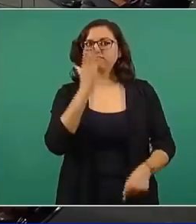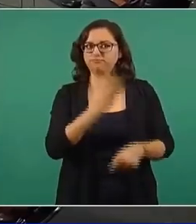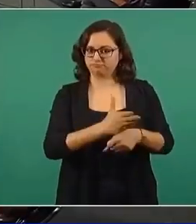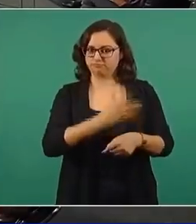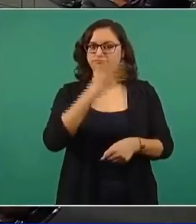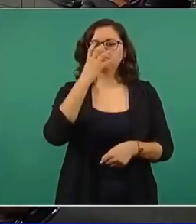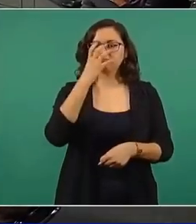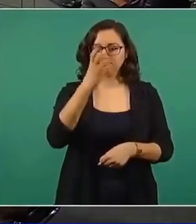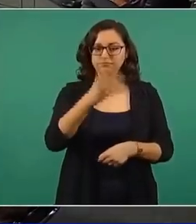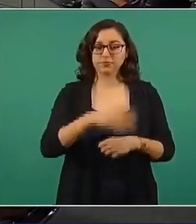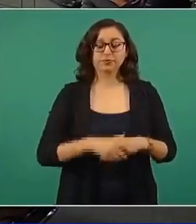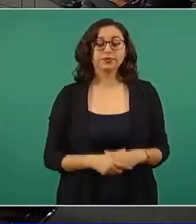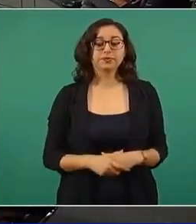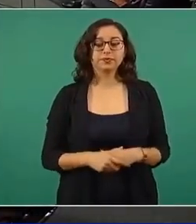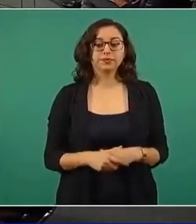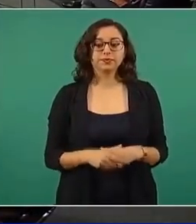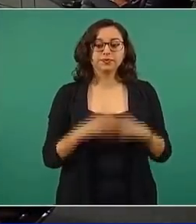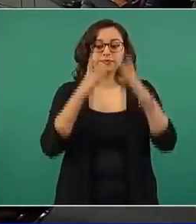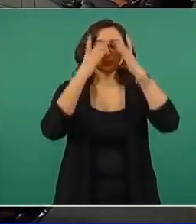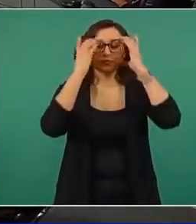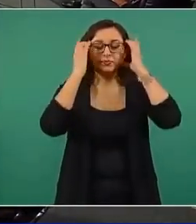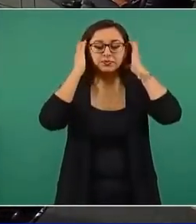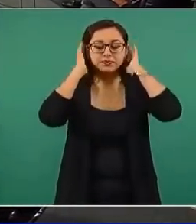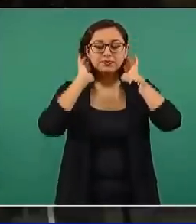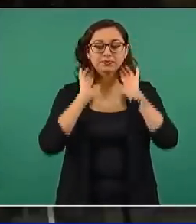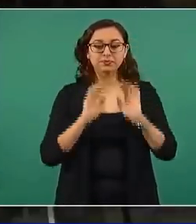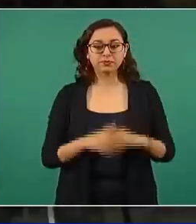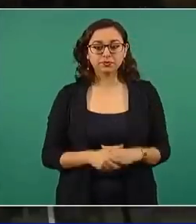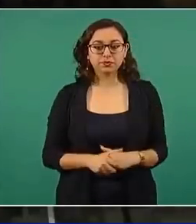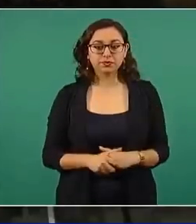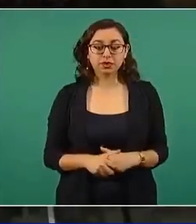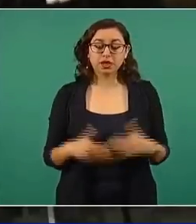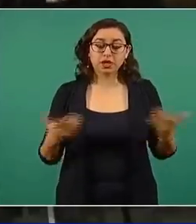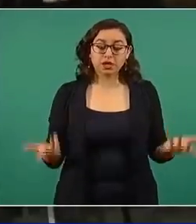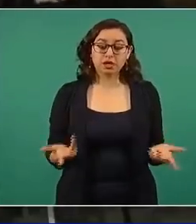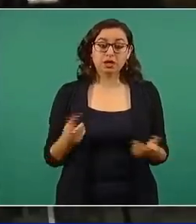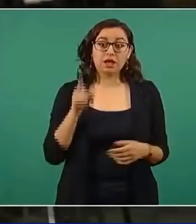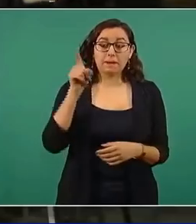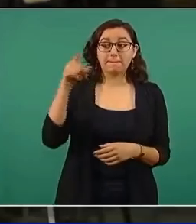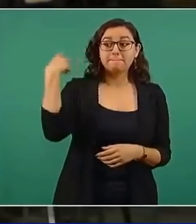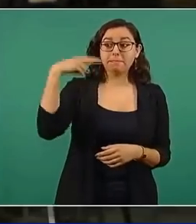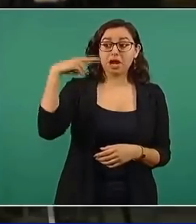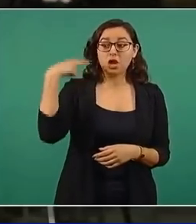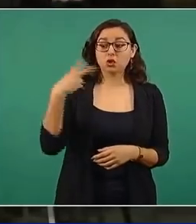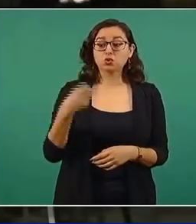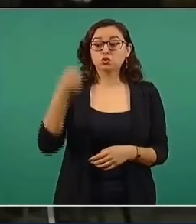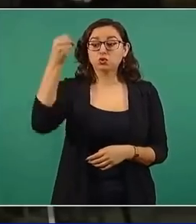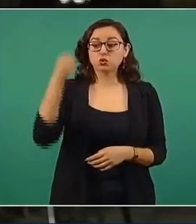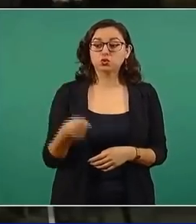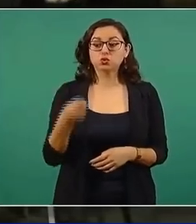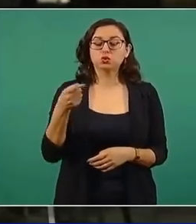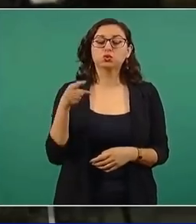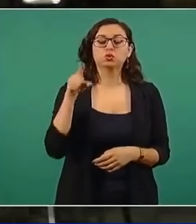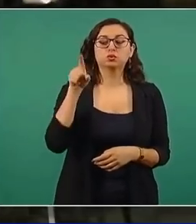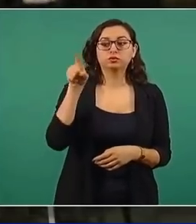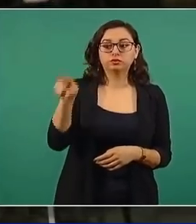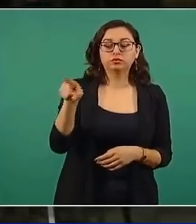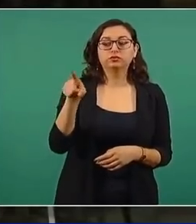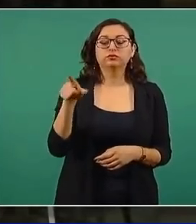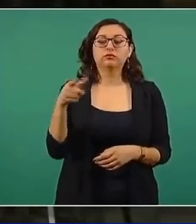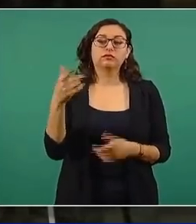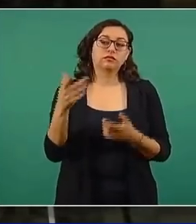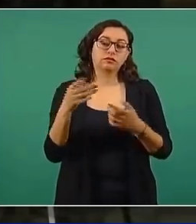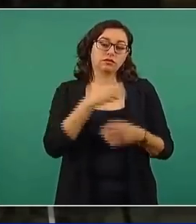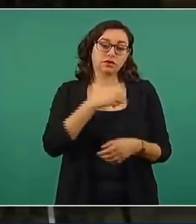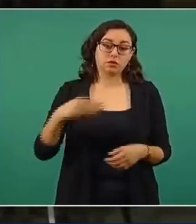Bueno, usted se ha referido a la violencia que ha ocurrido en el sur de Veracruz, específicamente en el municipio de Cozoleacaque. Bueno,